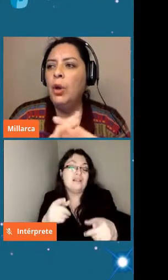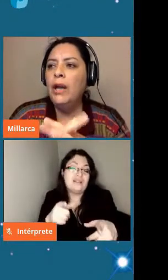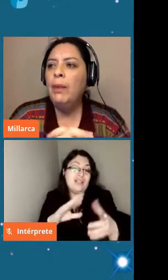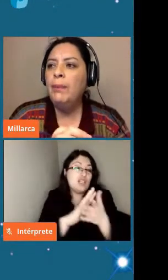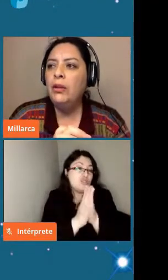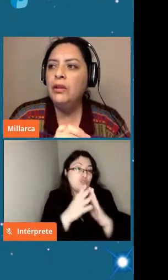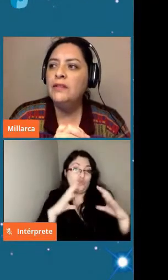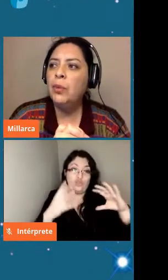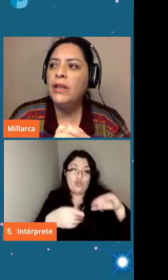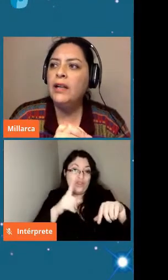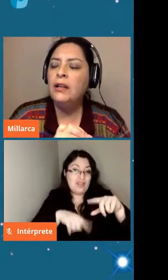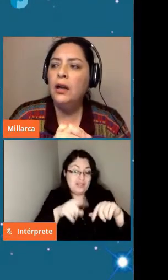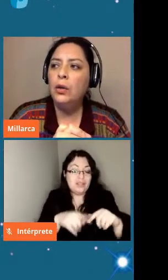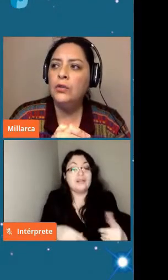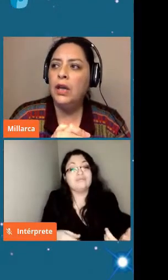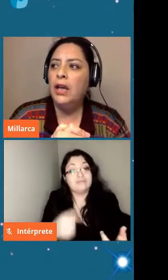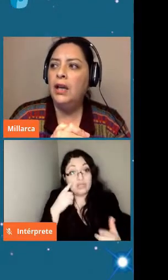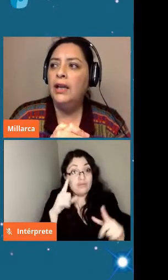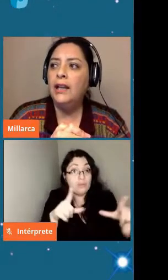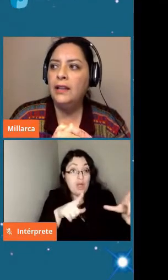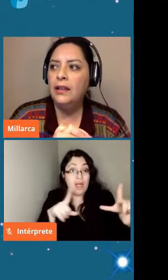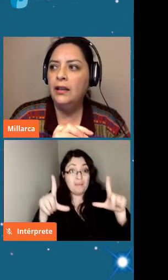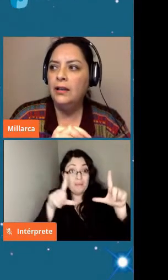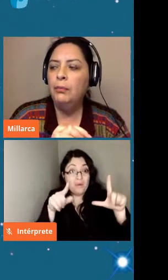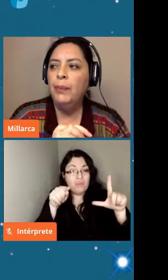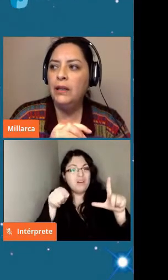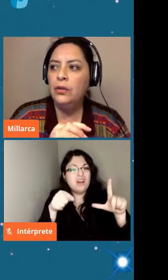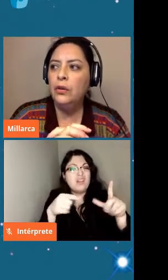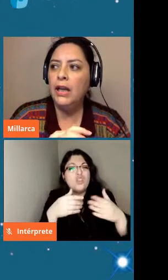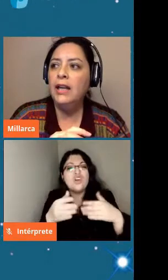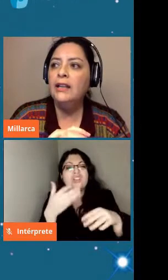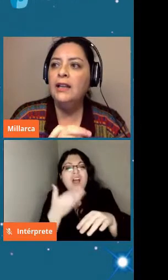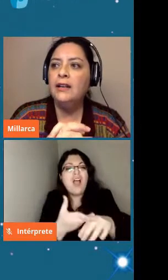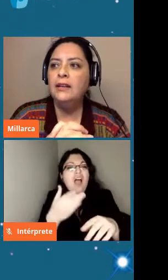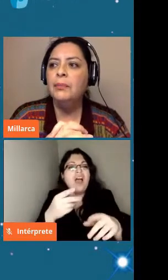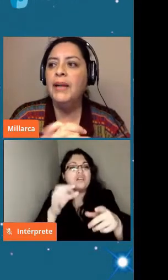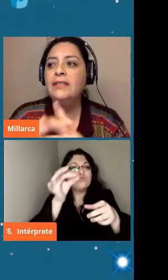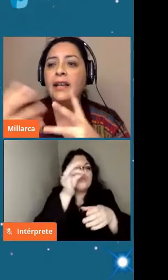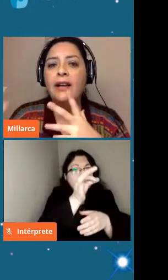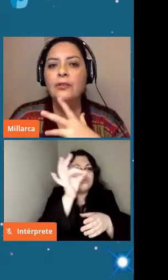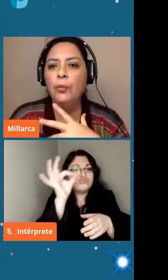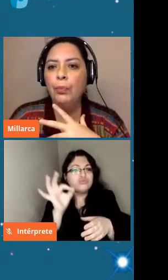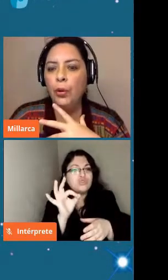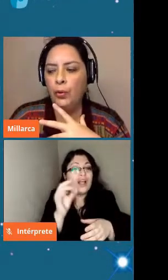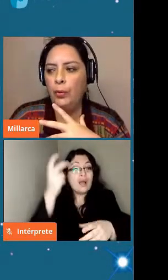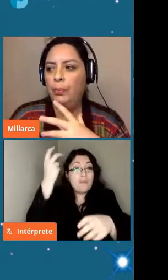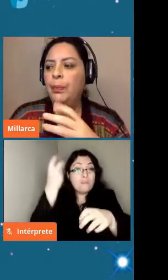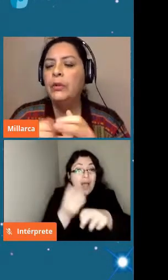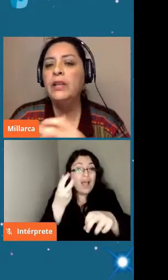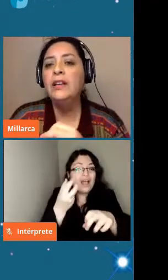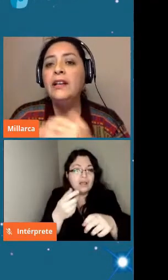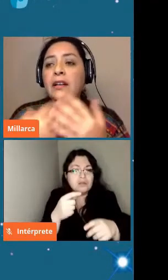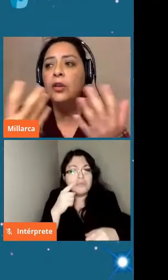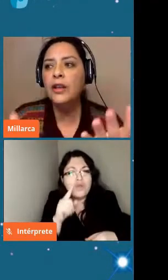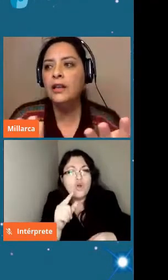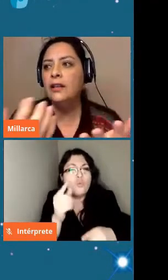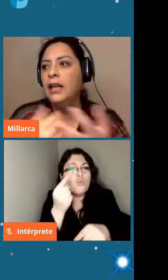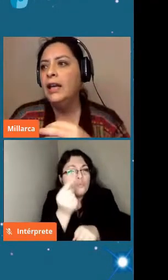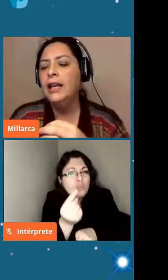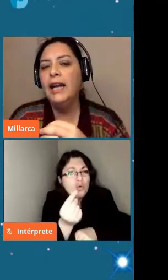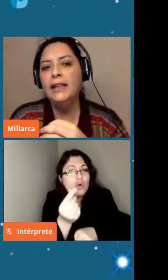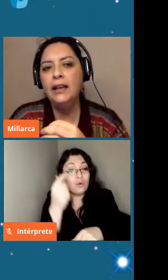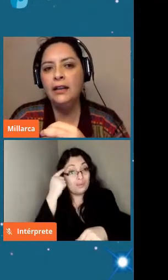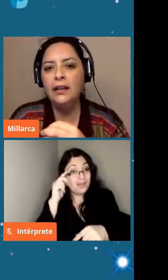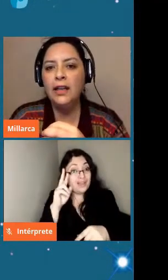y si vemos el mapa donde se muestran los cráteres de impacto en la tierra pareciera que son pocos pero tienen que